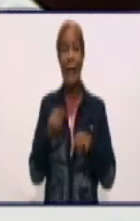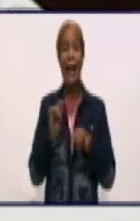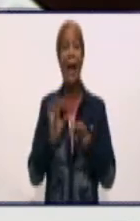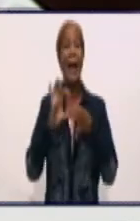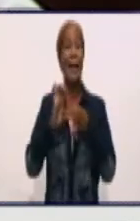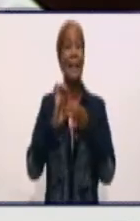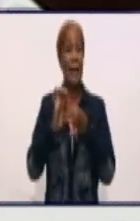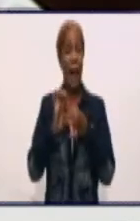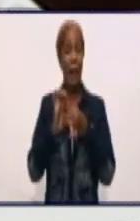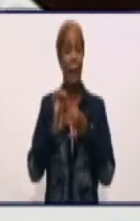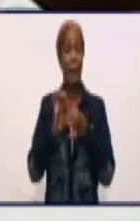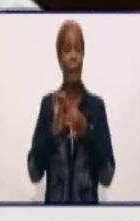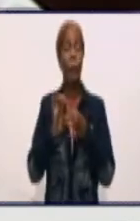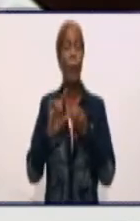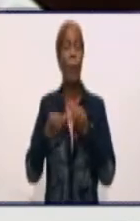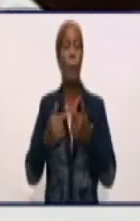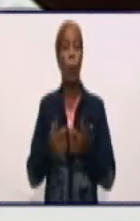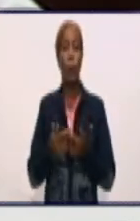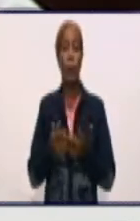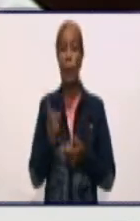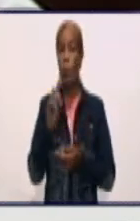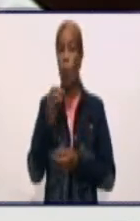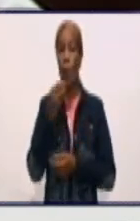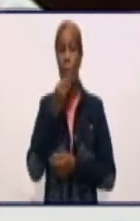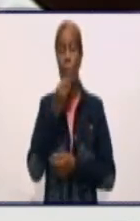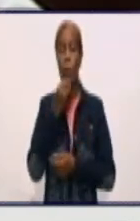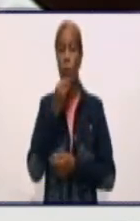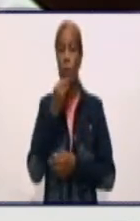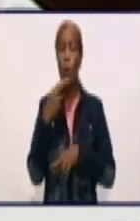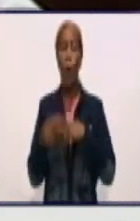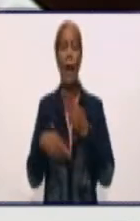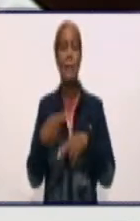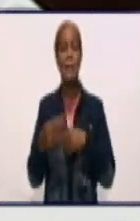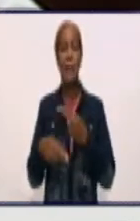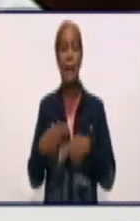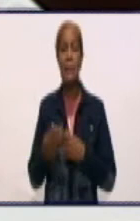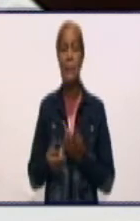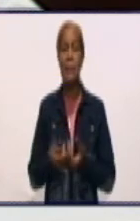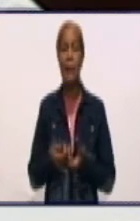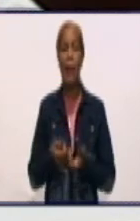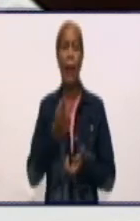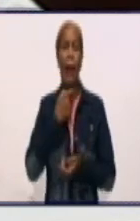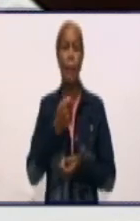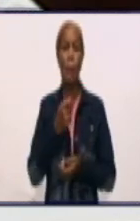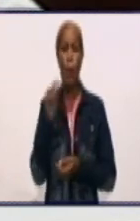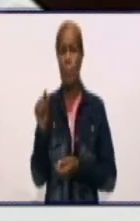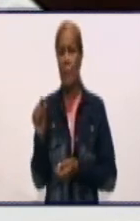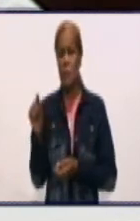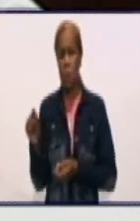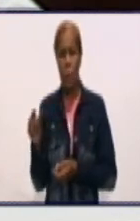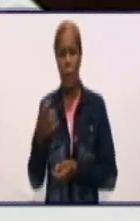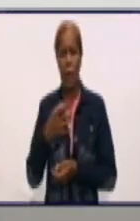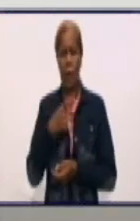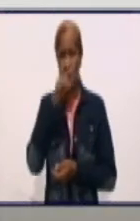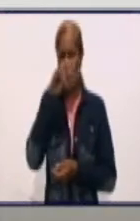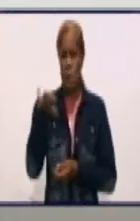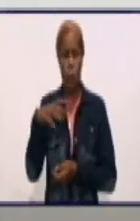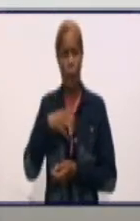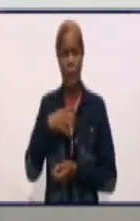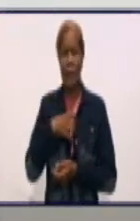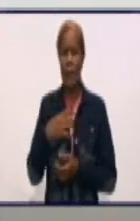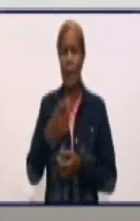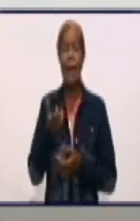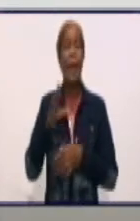pediátrica, porque no han podido hacerse derivaciones que son pacientes que tienen hidrocefalia y requieren de un sistema